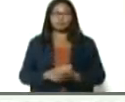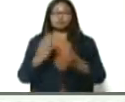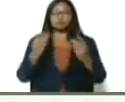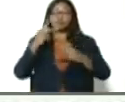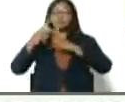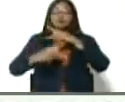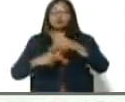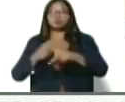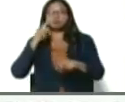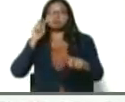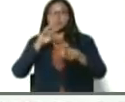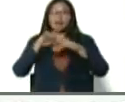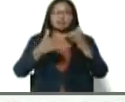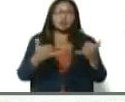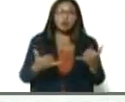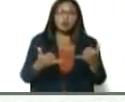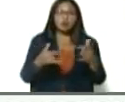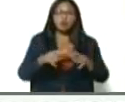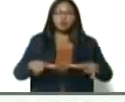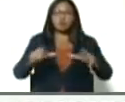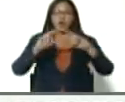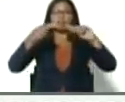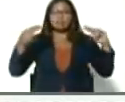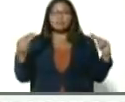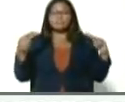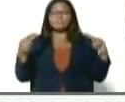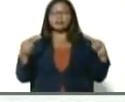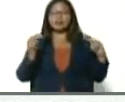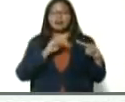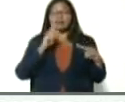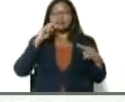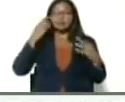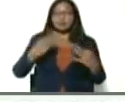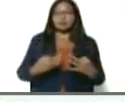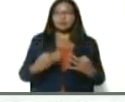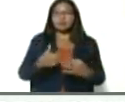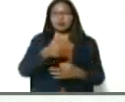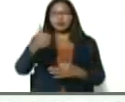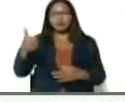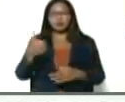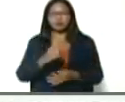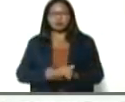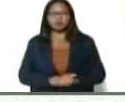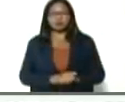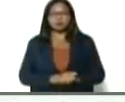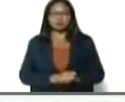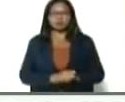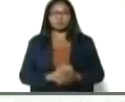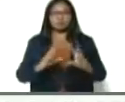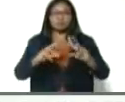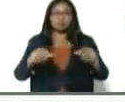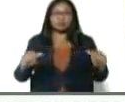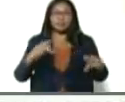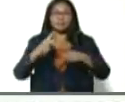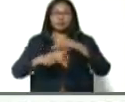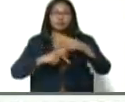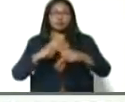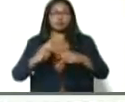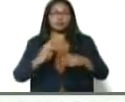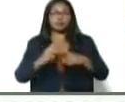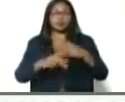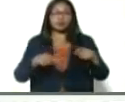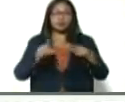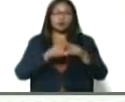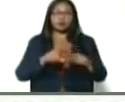que ir, miren, los cuadrantes de paz, hablamos para la seguridad física, bueno, la tierra productiva, los cuadrantes de la tierra